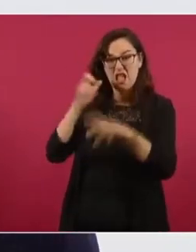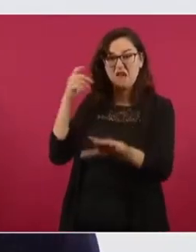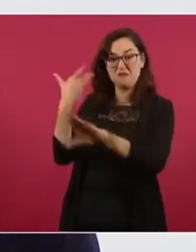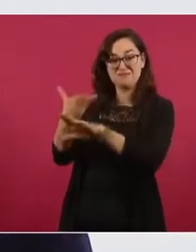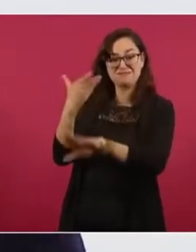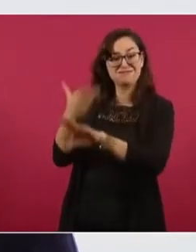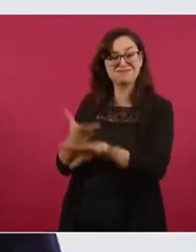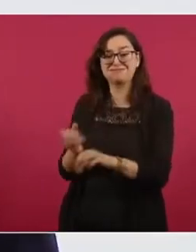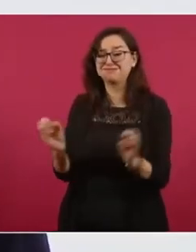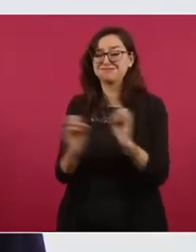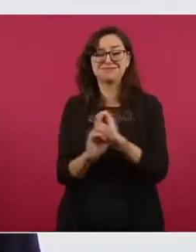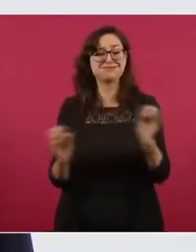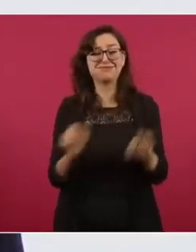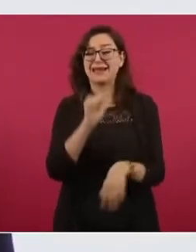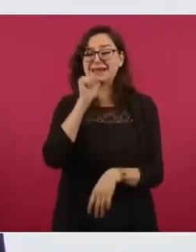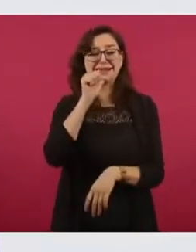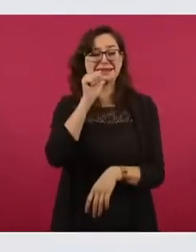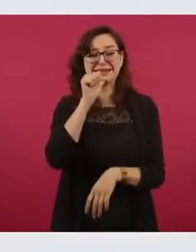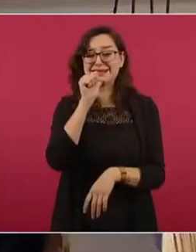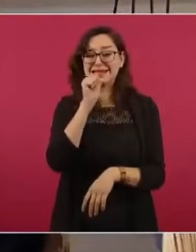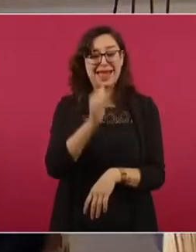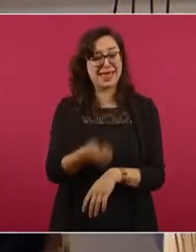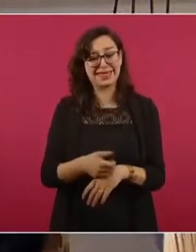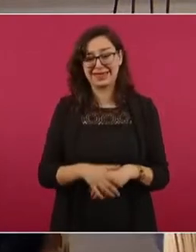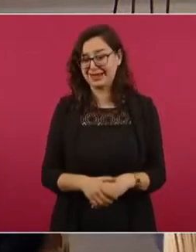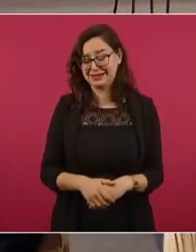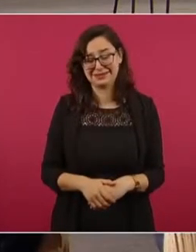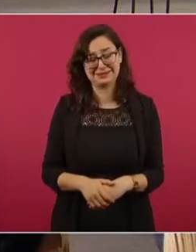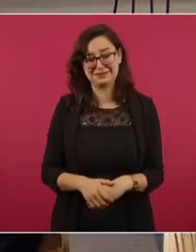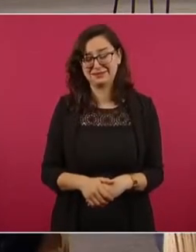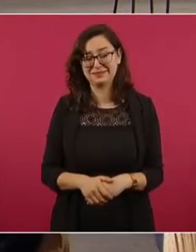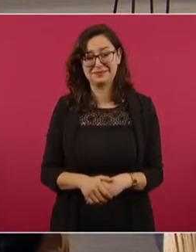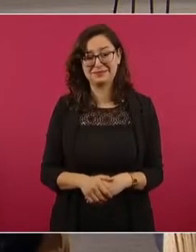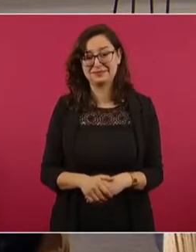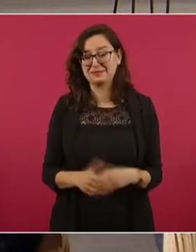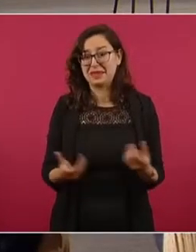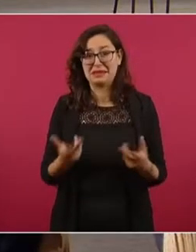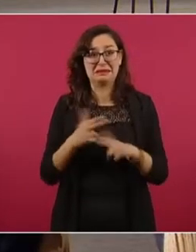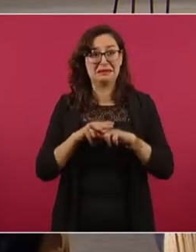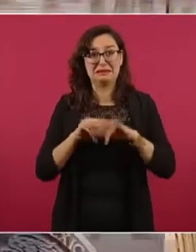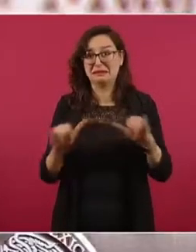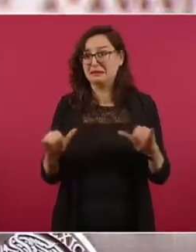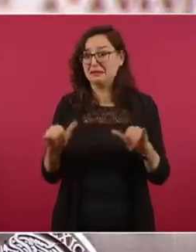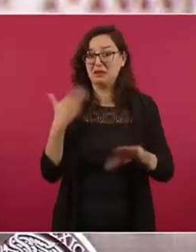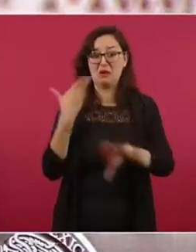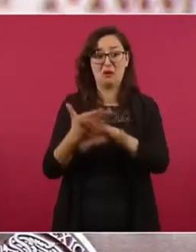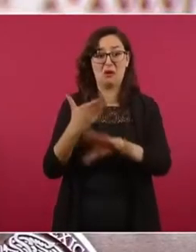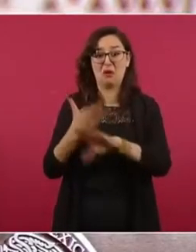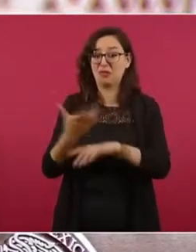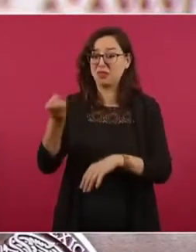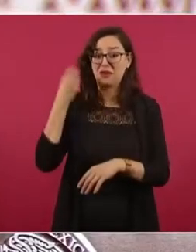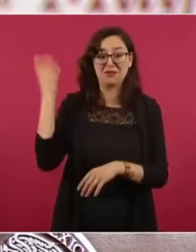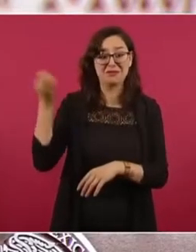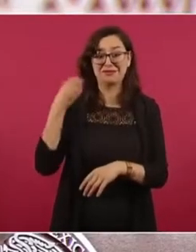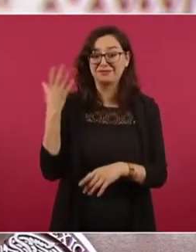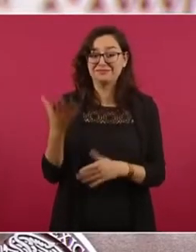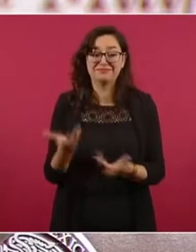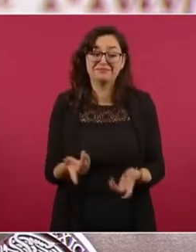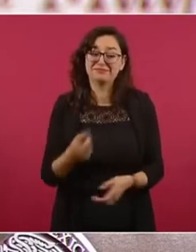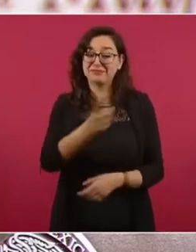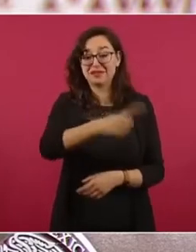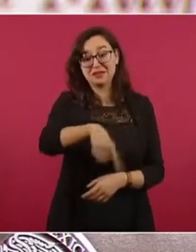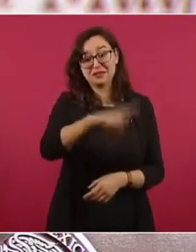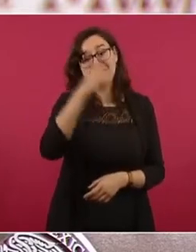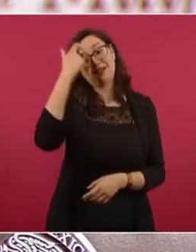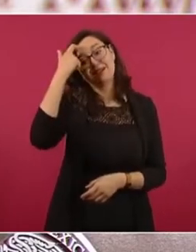estrofas a hablar de las conferencias mañaneras del presidente de México. Todo esto es un invento. Y con